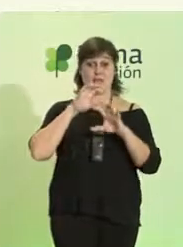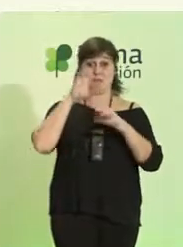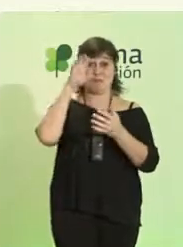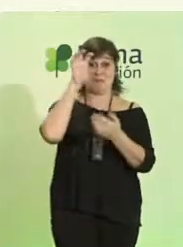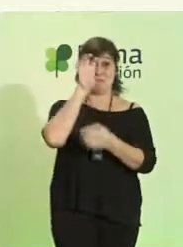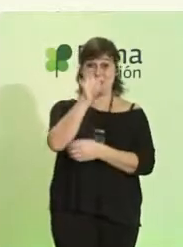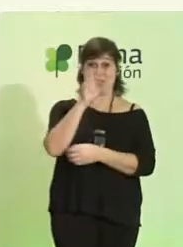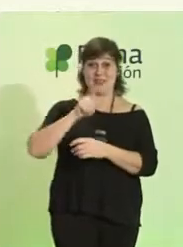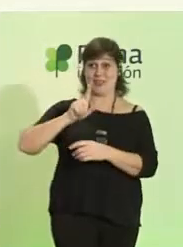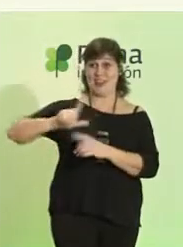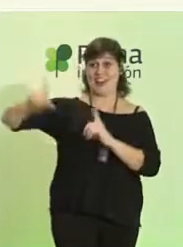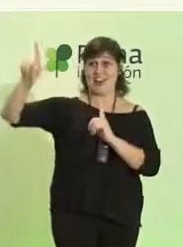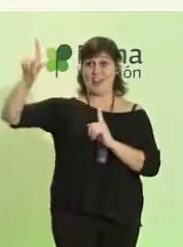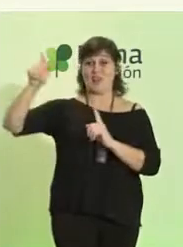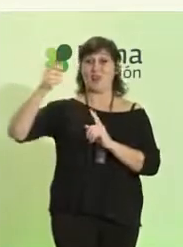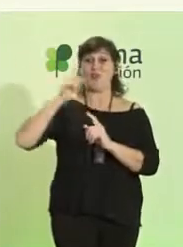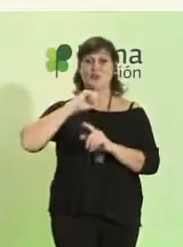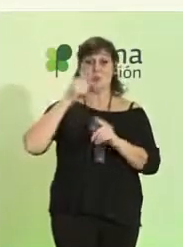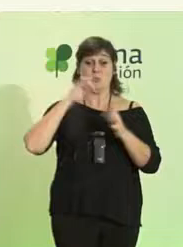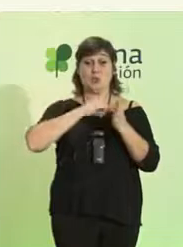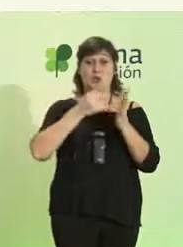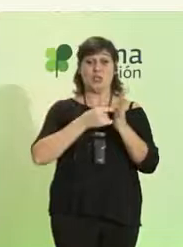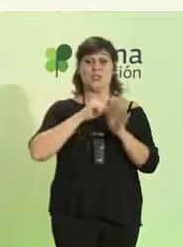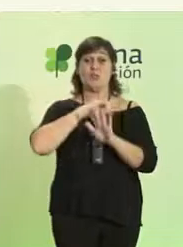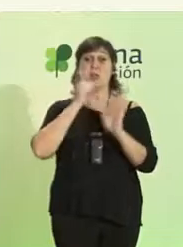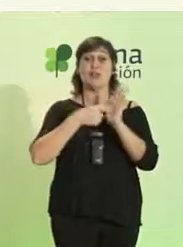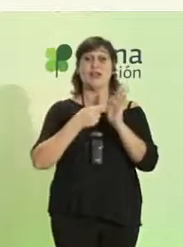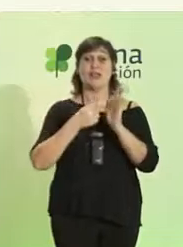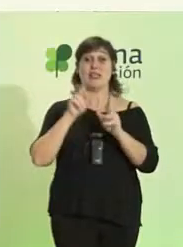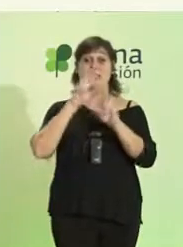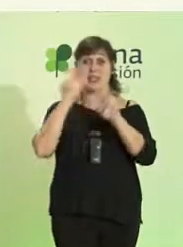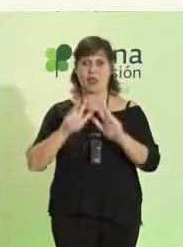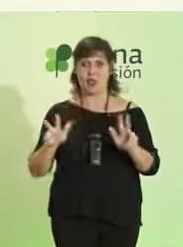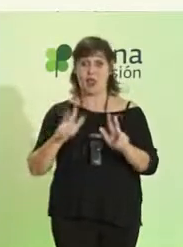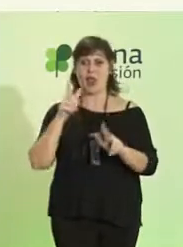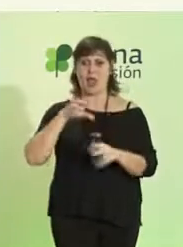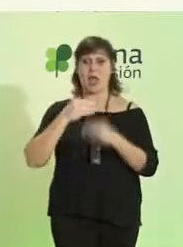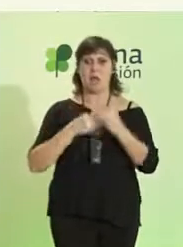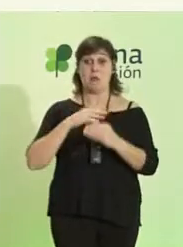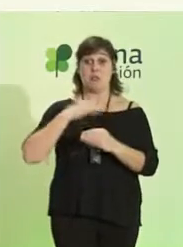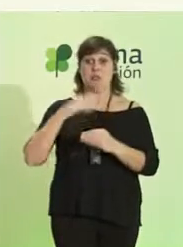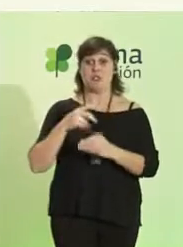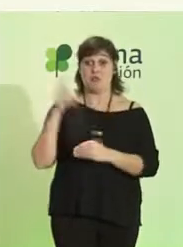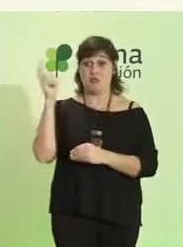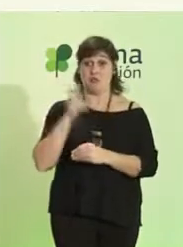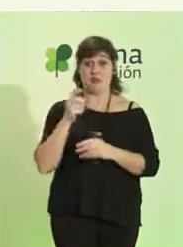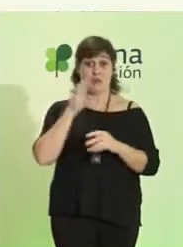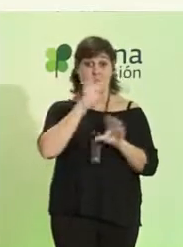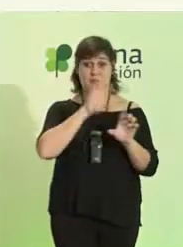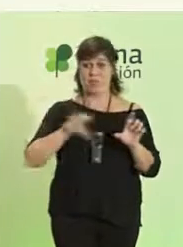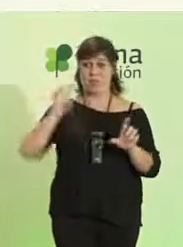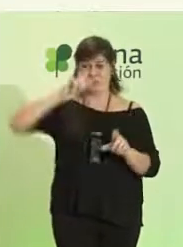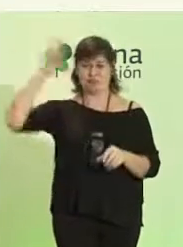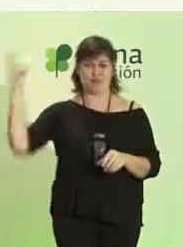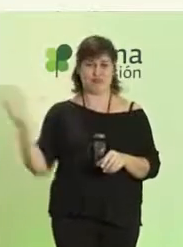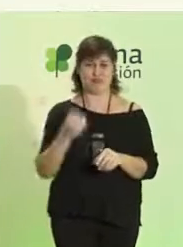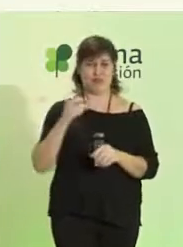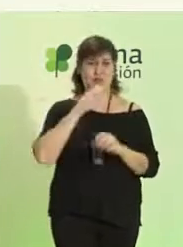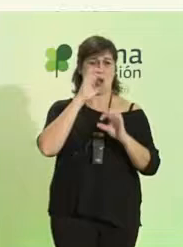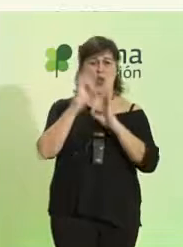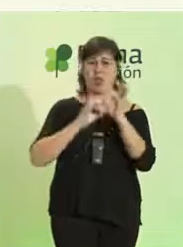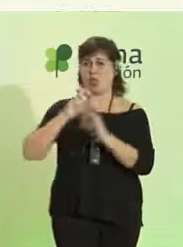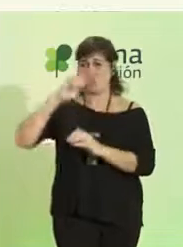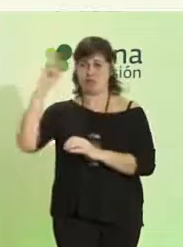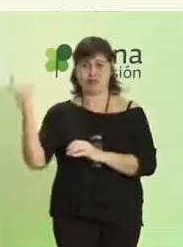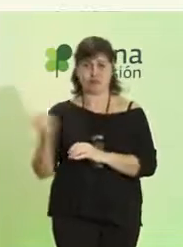gracias al proyecto Plena Internacional, que ha hecho posible que hoy estén, están con nosotros personas y organizaciones de muchos lugares del mundo,